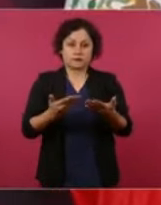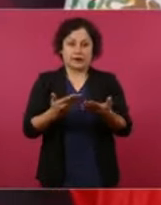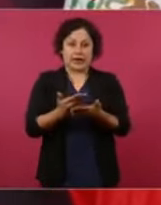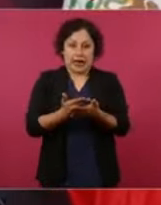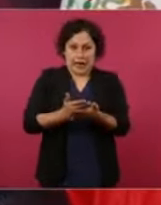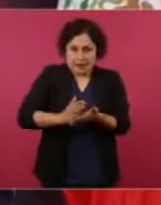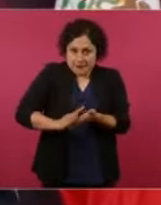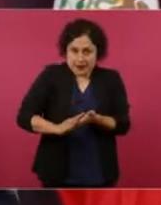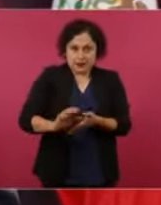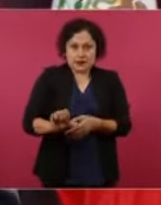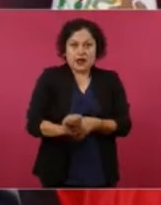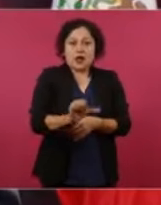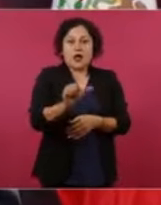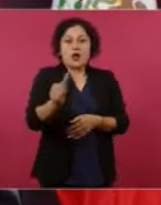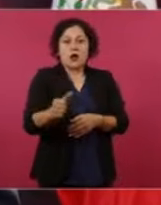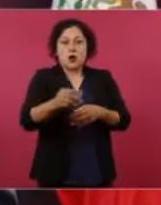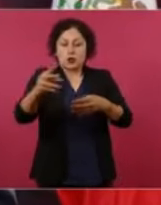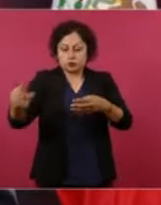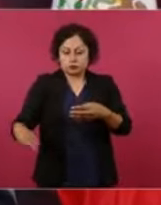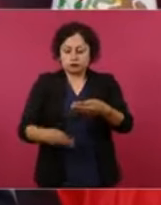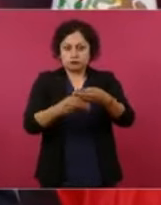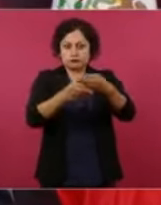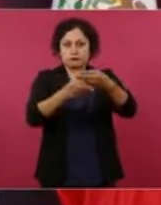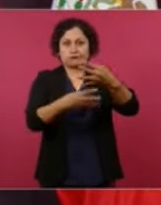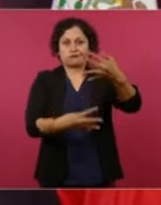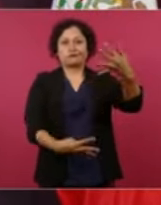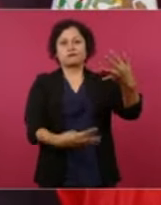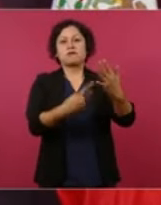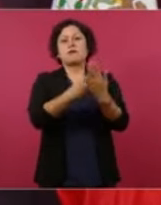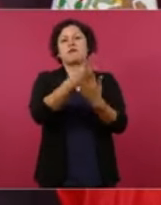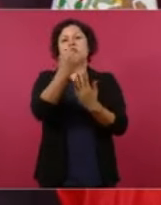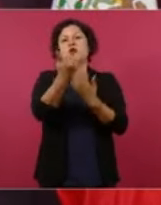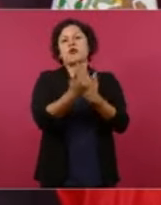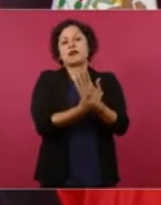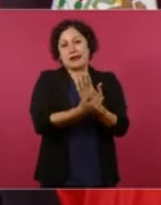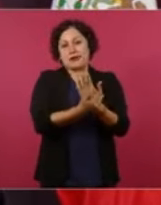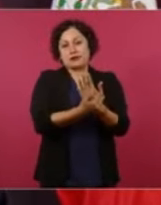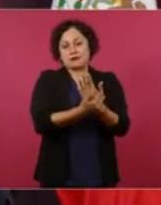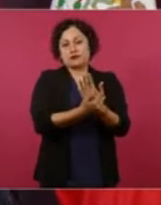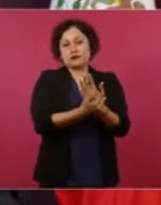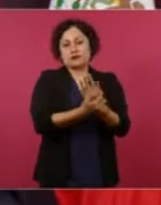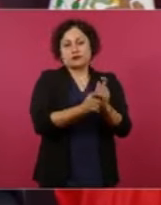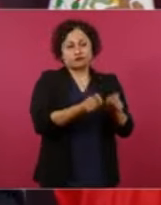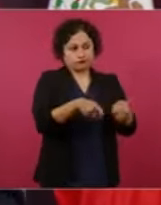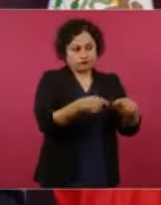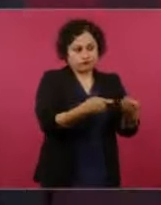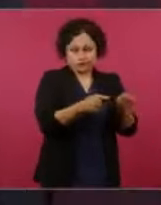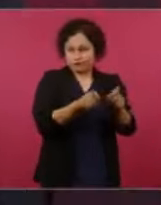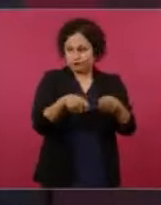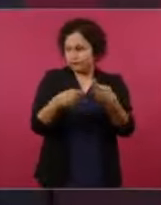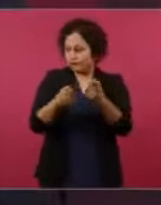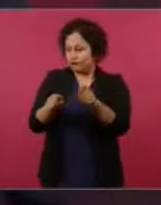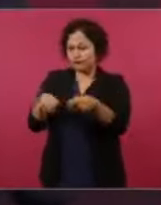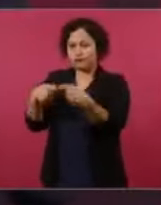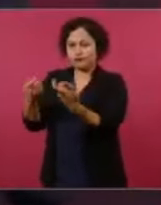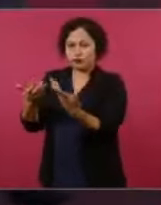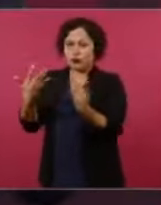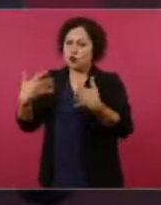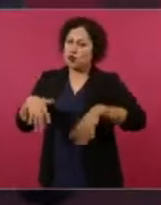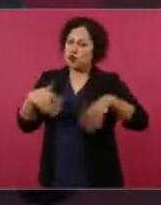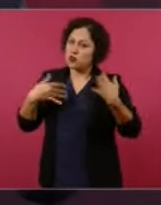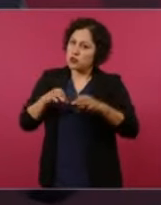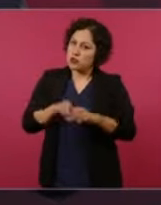que son fundamentales